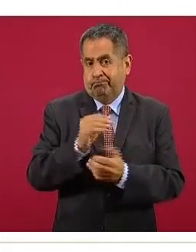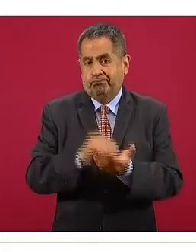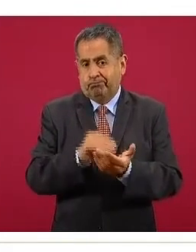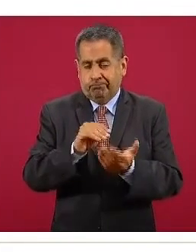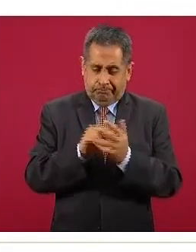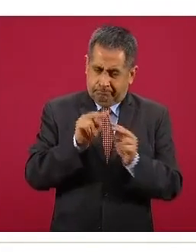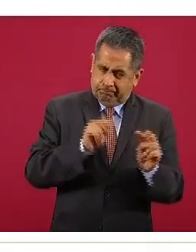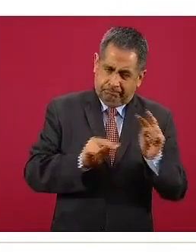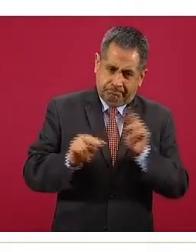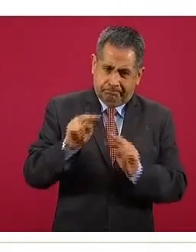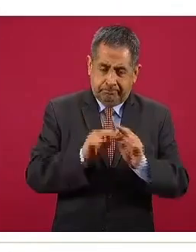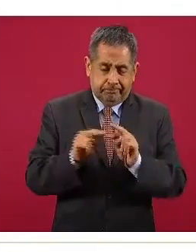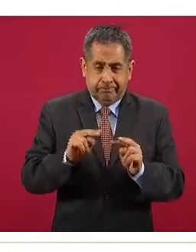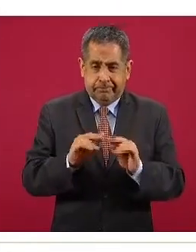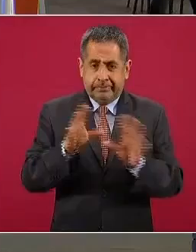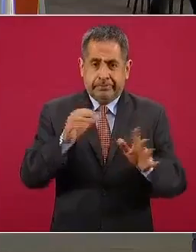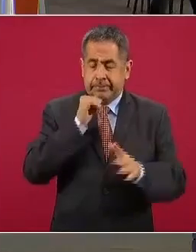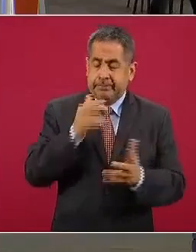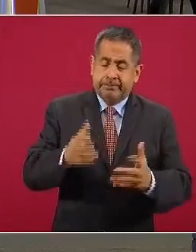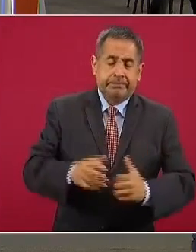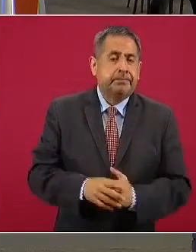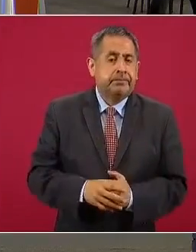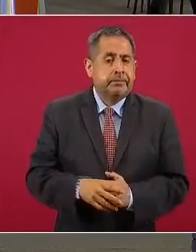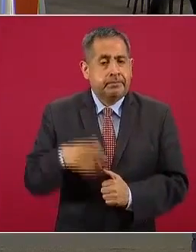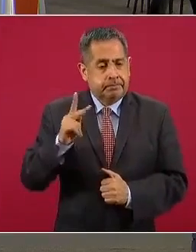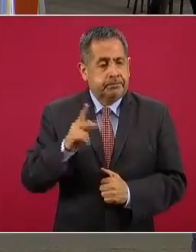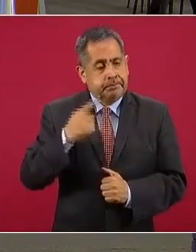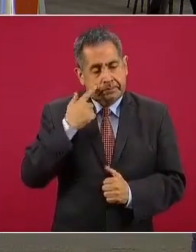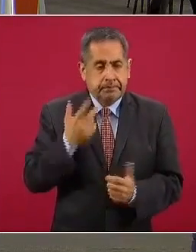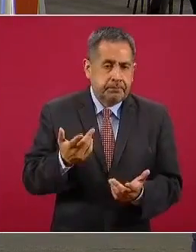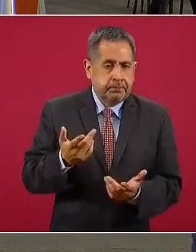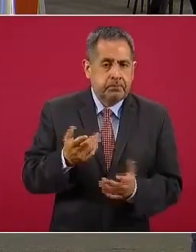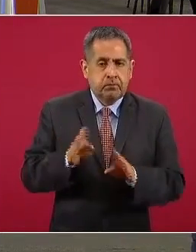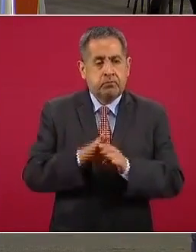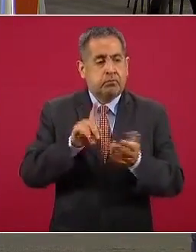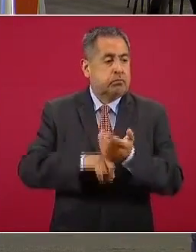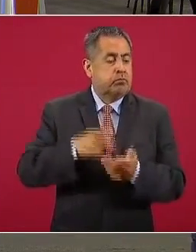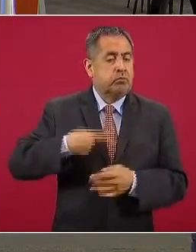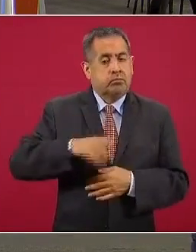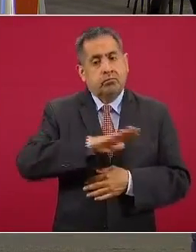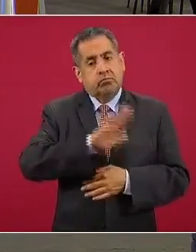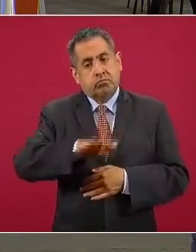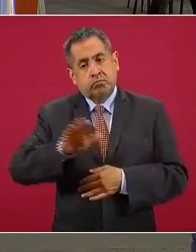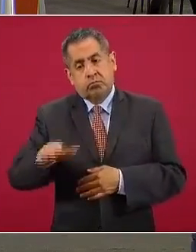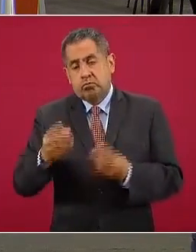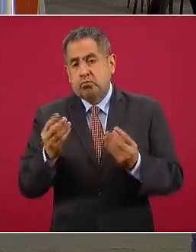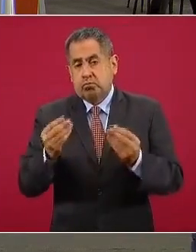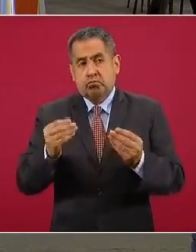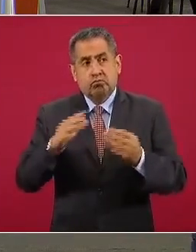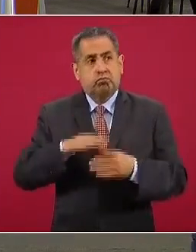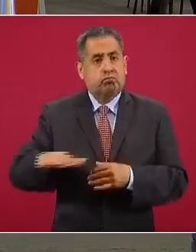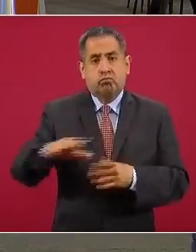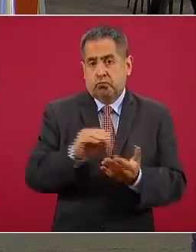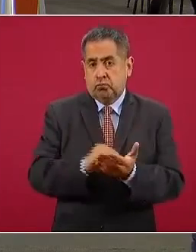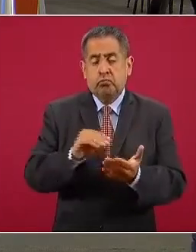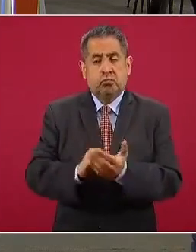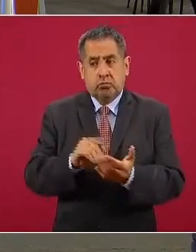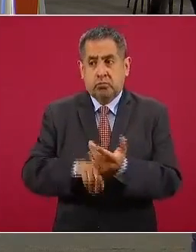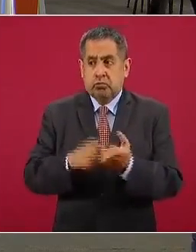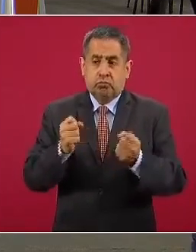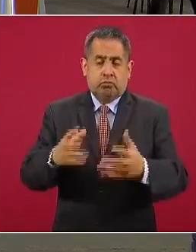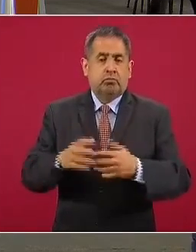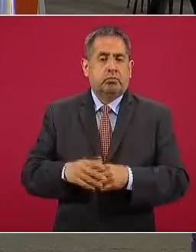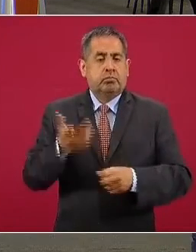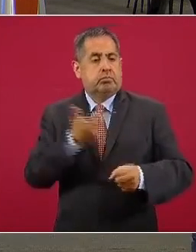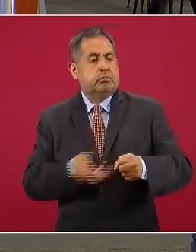interpretación de esta última semana, pero en general con una mortalidad todavía muy alta. La siguiente. Y la ocupación